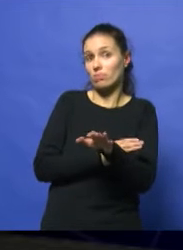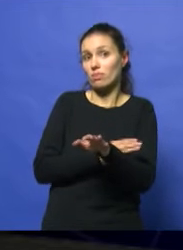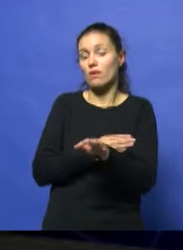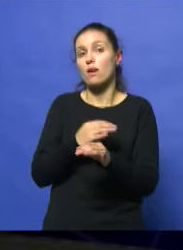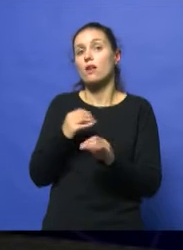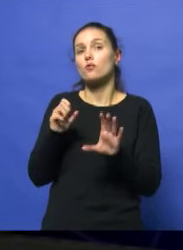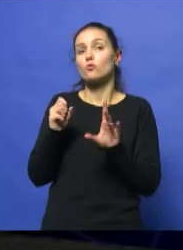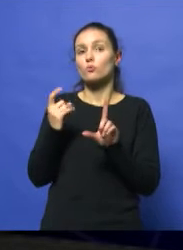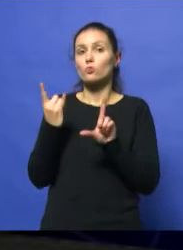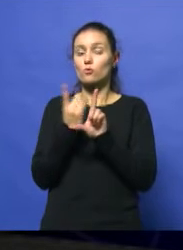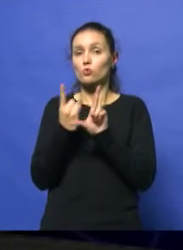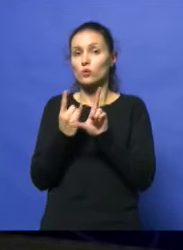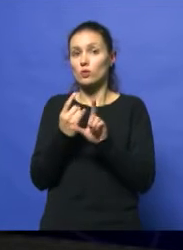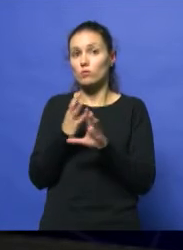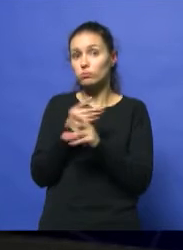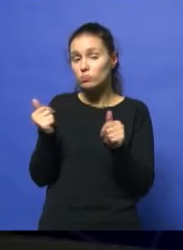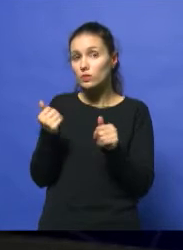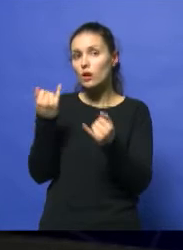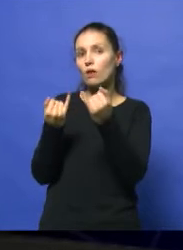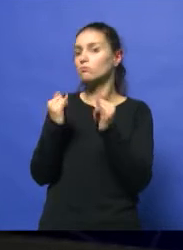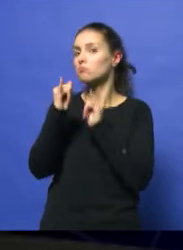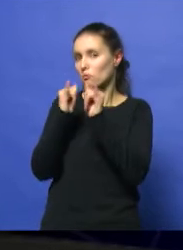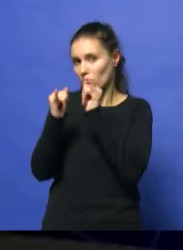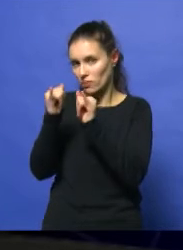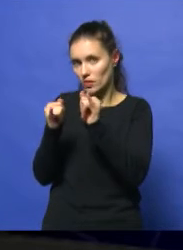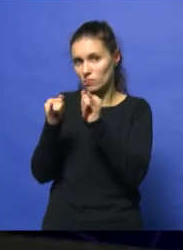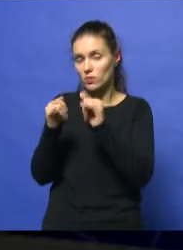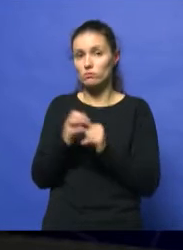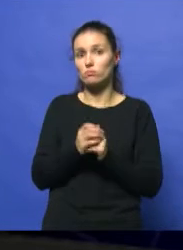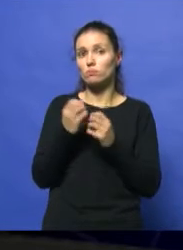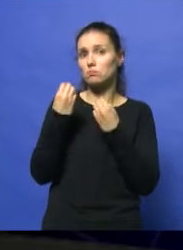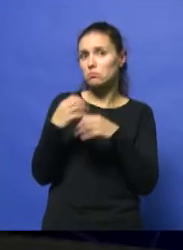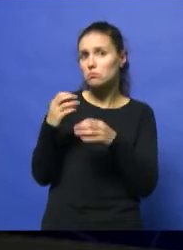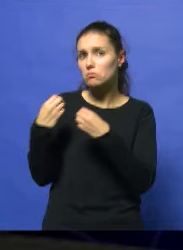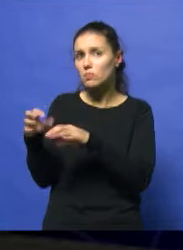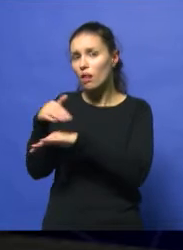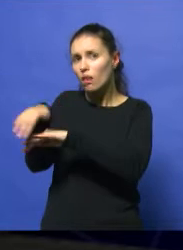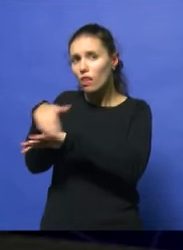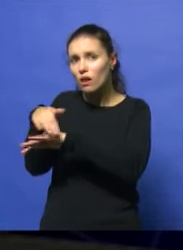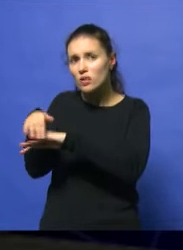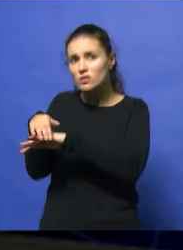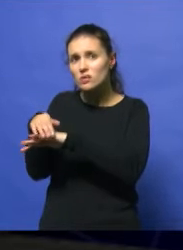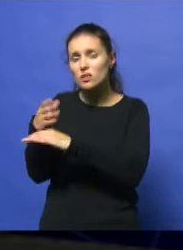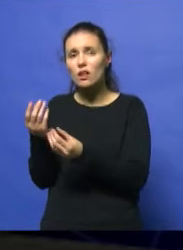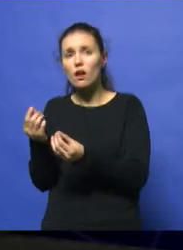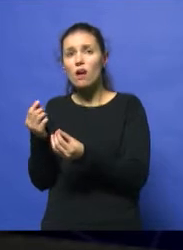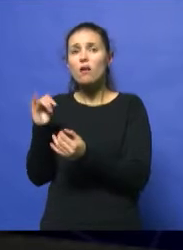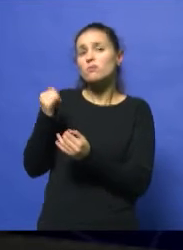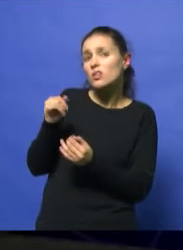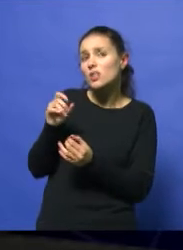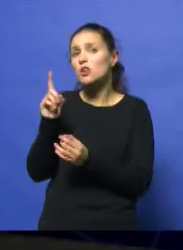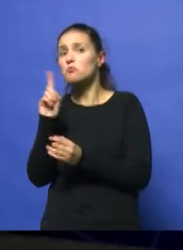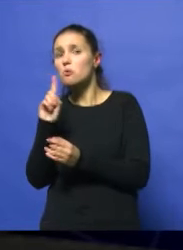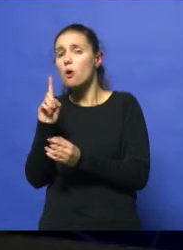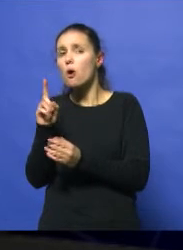va a pasar el lunes. Sacamos los residuos, para algunos puede ser un tema menor, pero sabemos la problemática que se genera en el tema ambiental, se sacan o no los residuos, bueno, eso